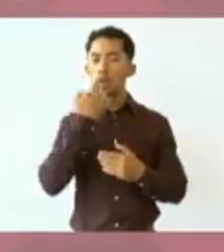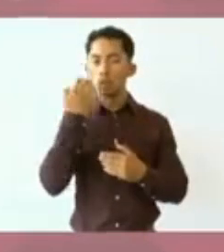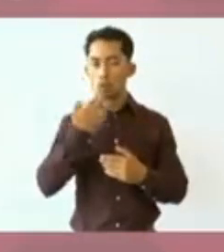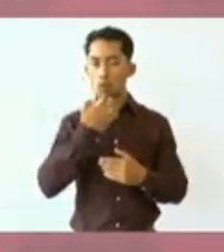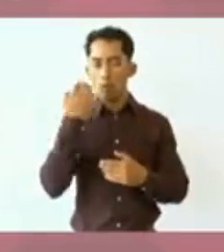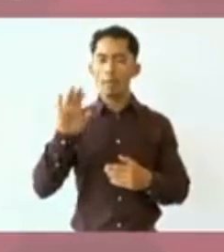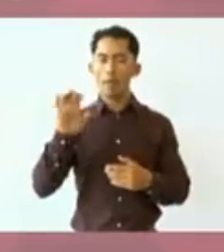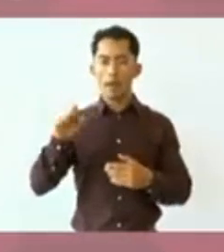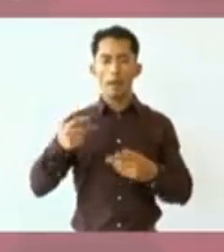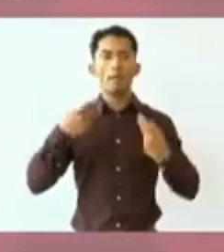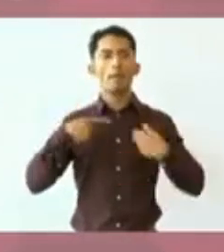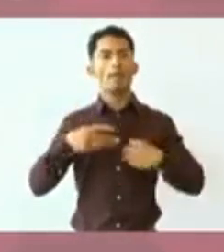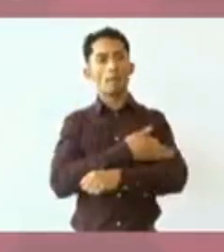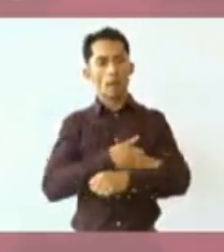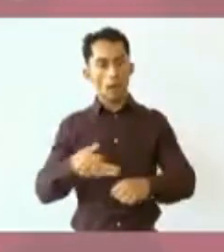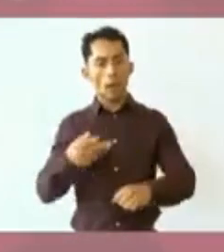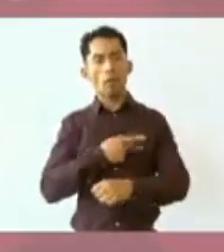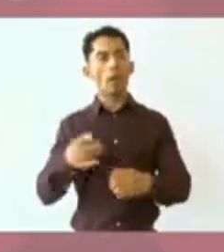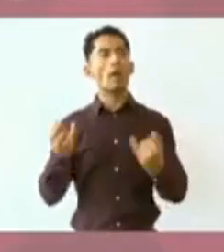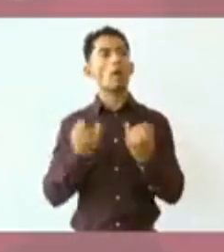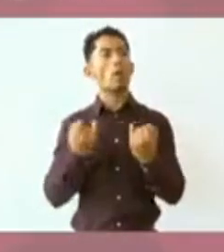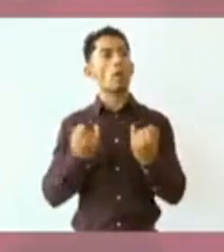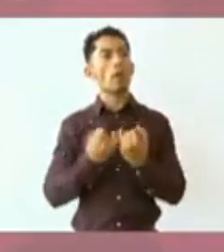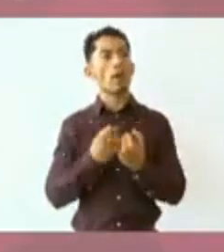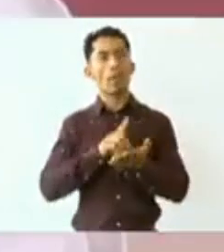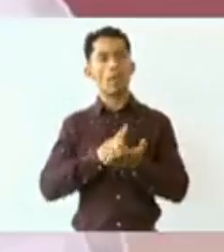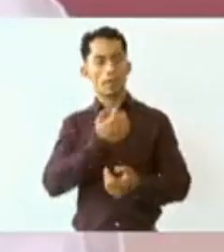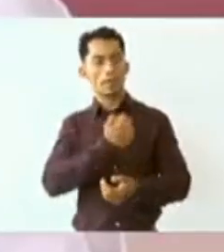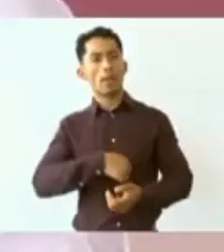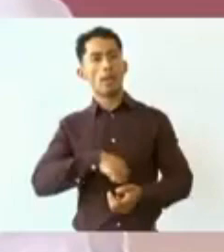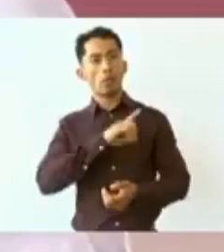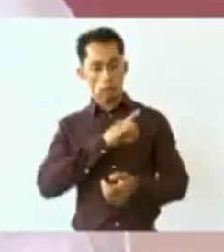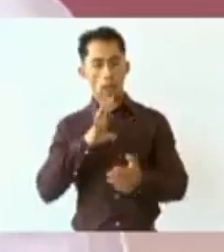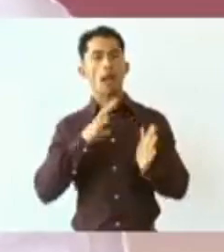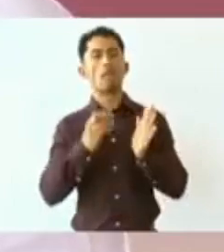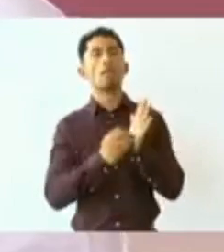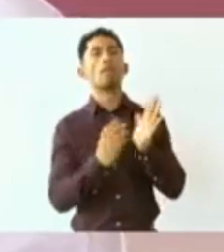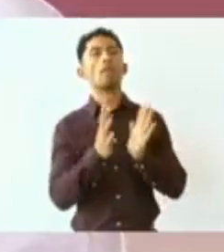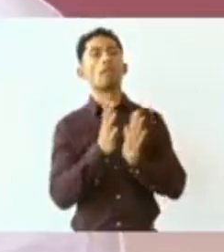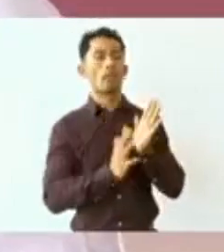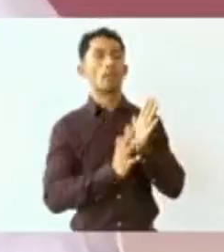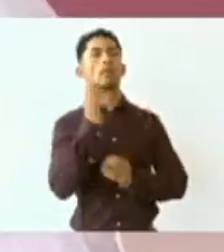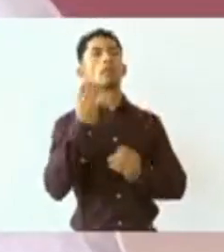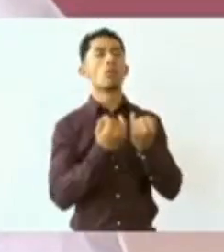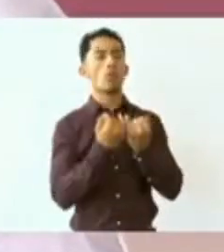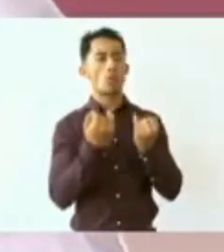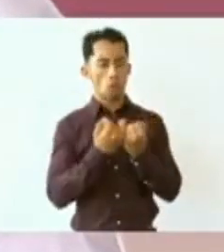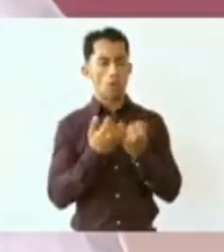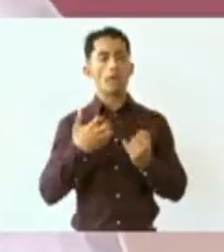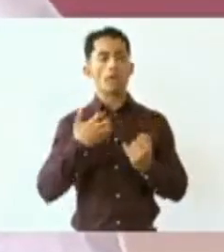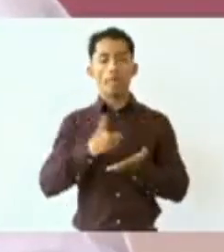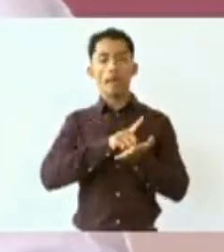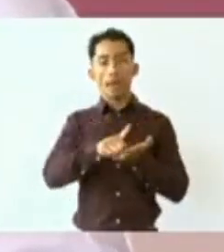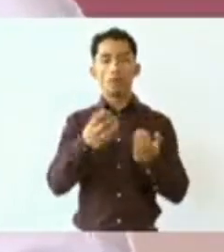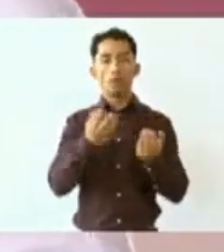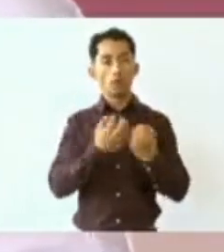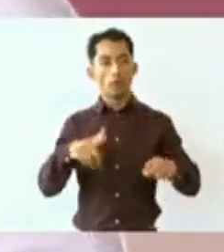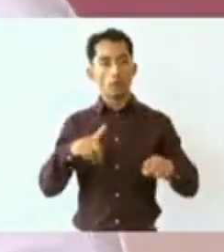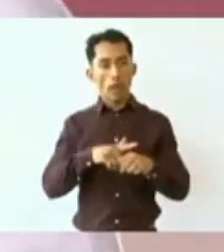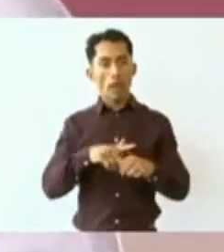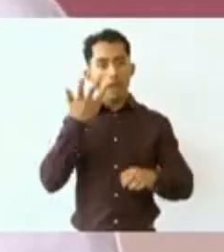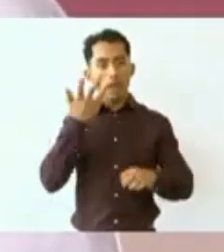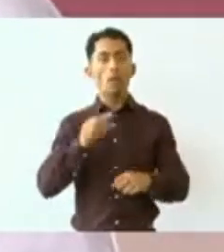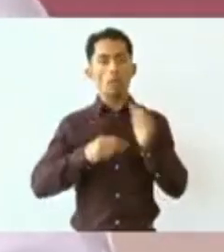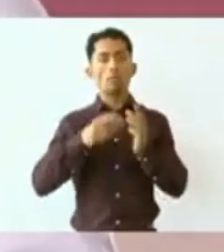familias pobres y el derecho a la salud. Así también voy a ampliar esos derechos sociales, voy a